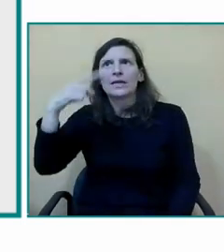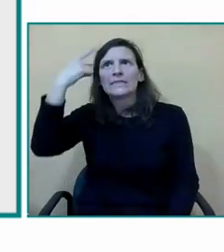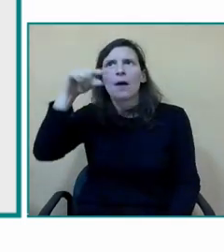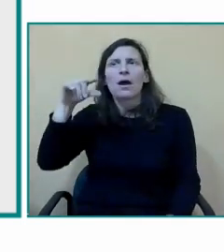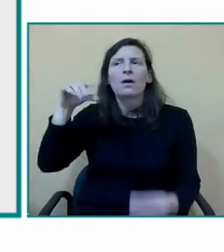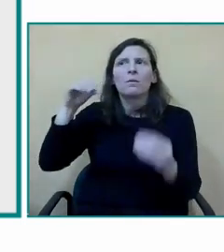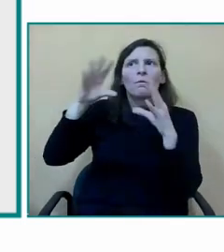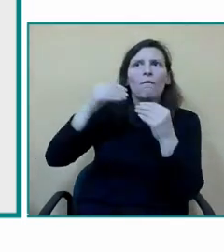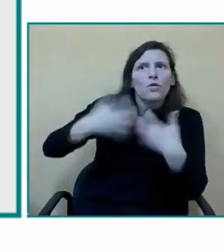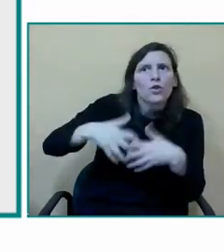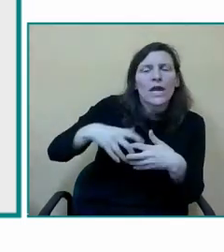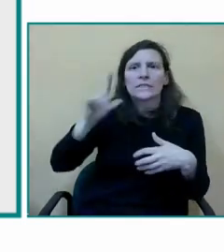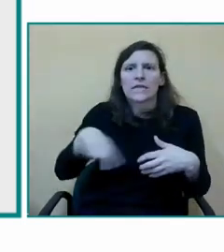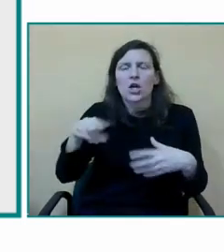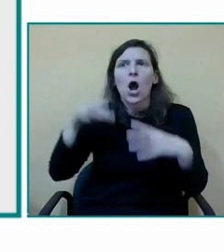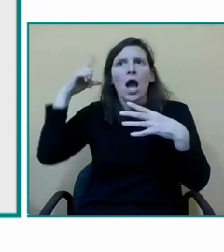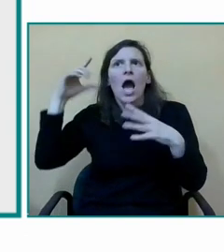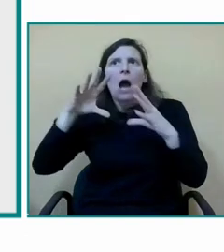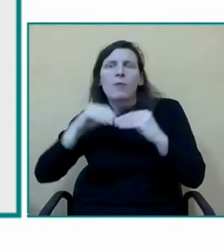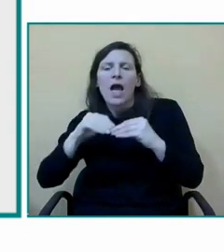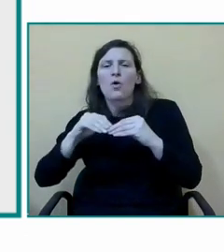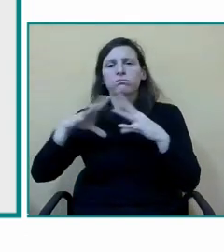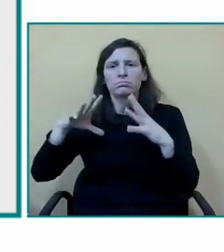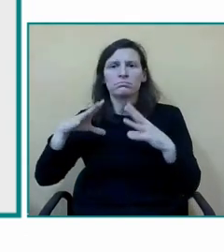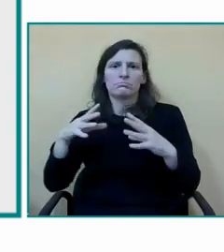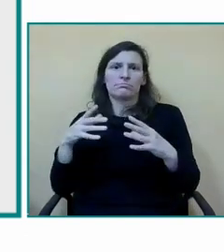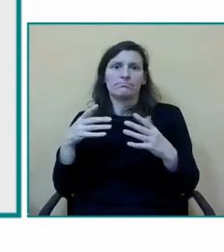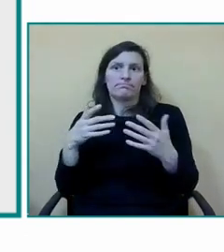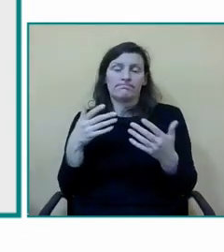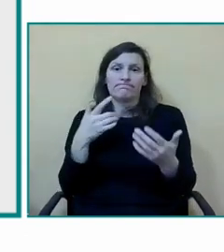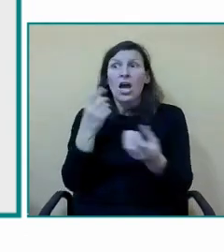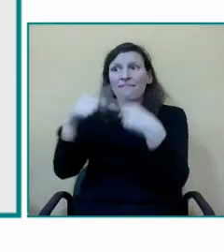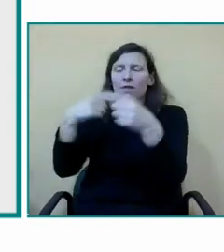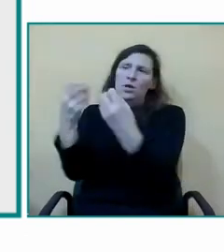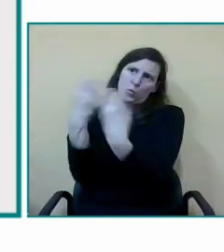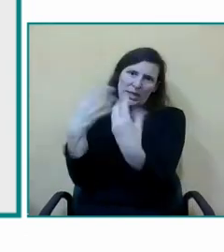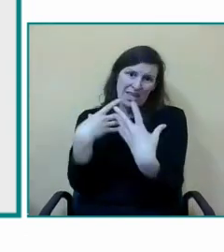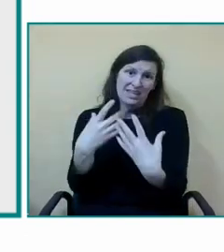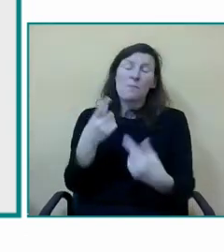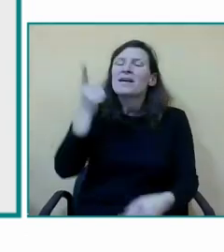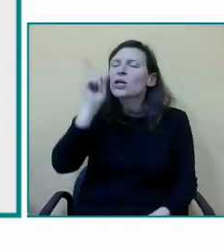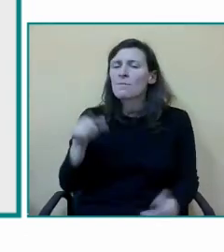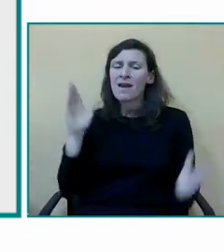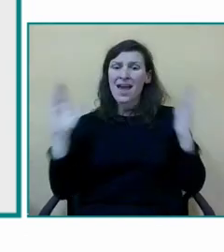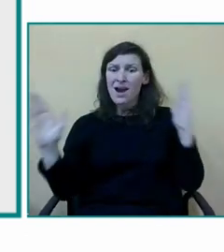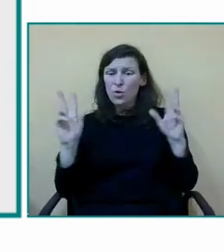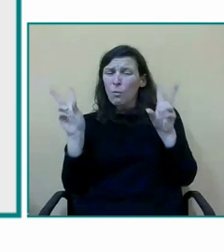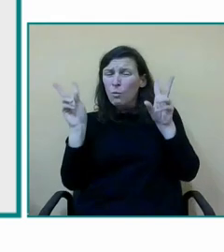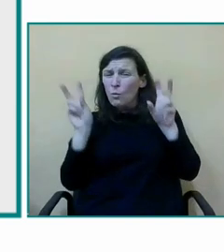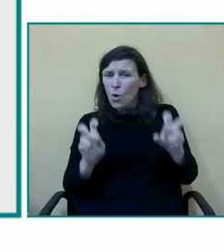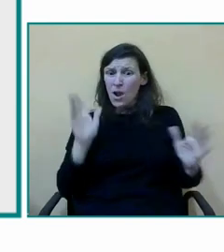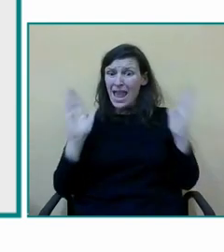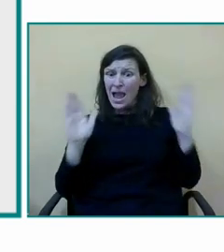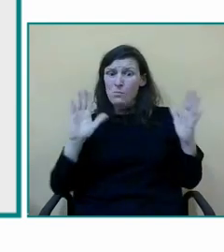va a ser muy importante para nosotros la observación vamos a aprovechar a poner la mirada en ellos en esa observación tanto